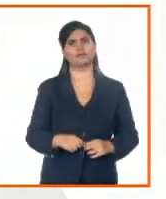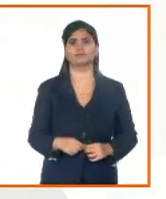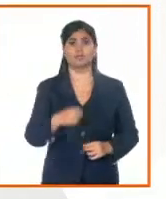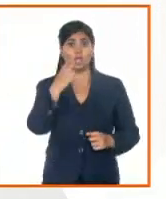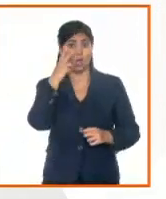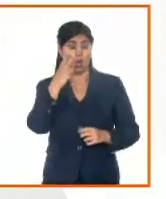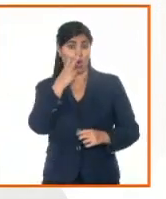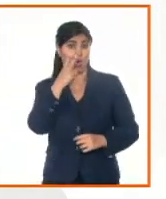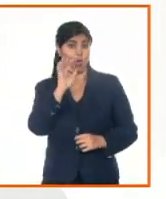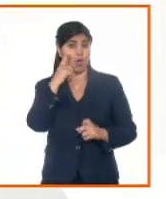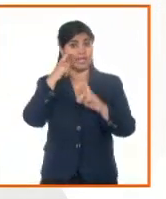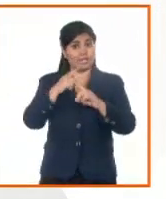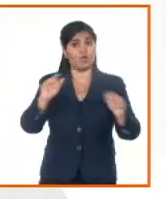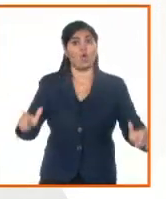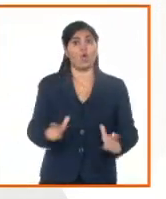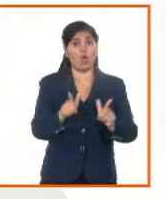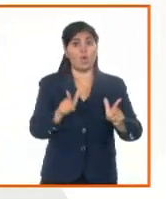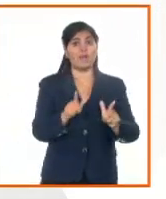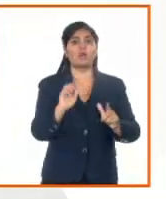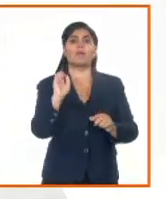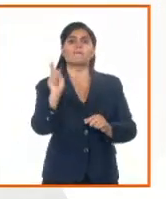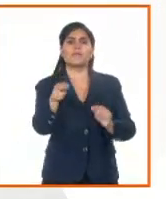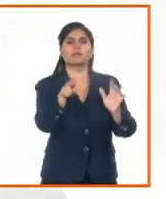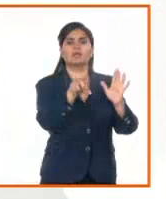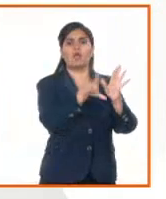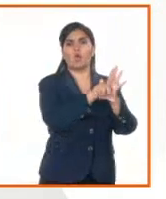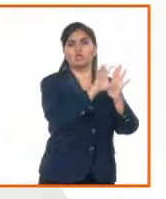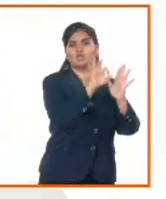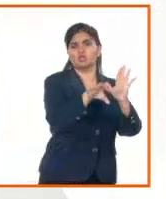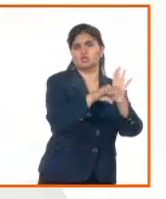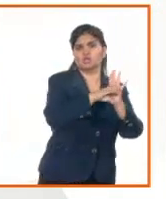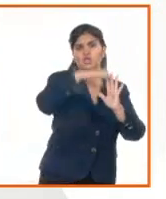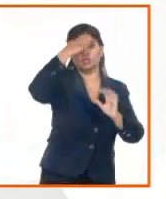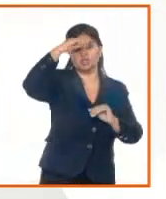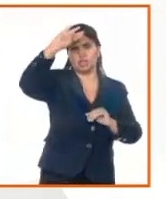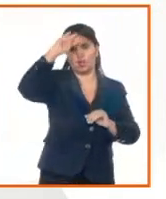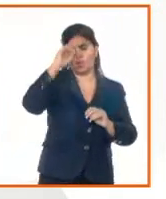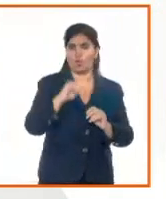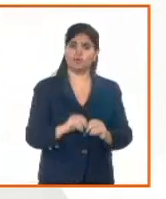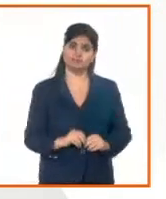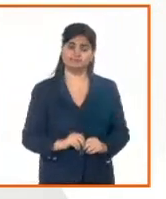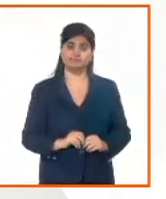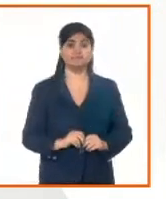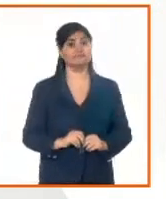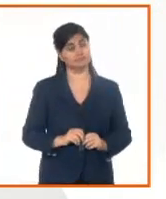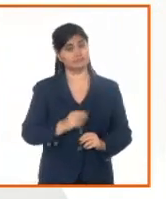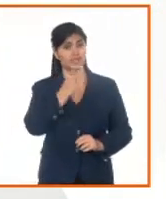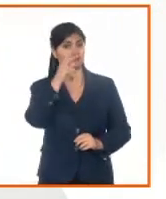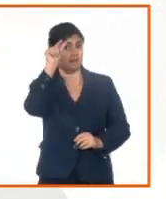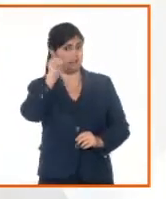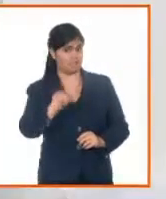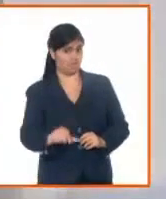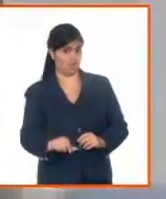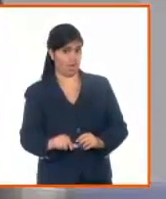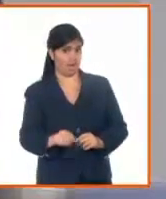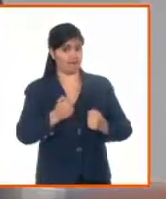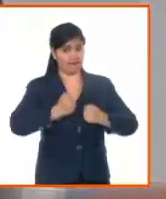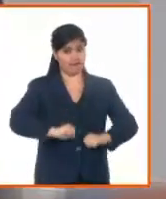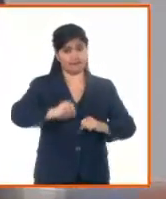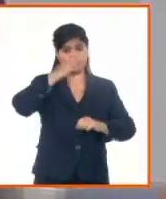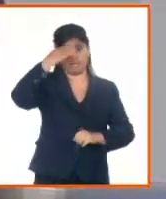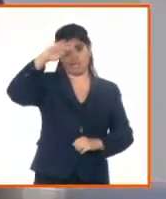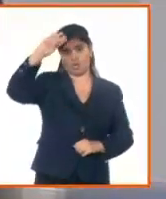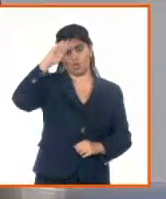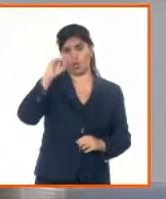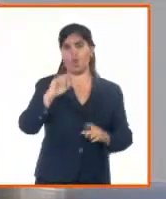jurídica al Estado, porque el Estado también es destinatario de estos servicios. Y a las personas naturales y jurídicas en sus propias relaciones